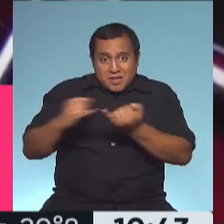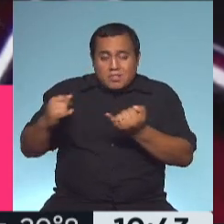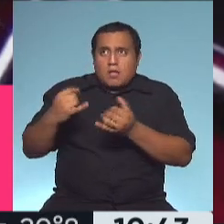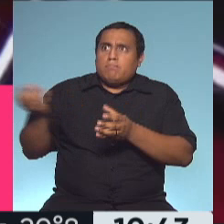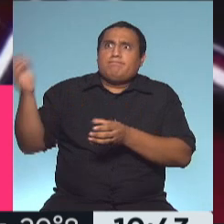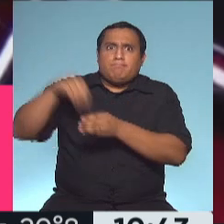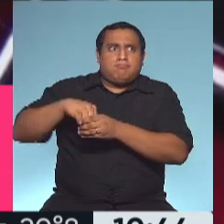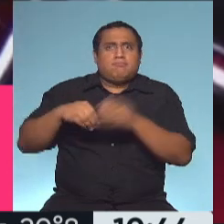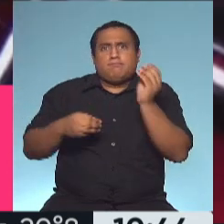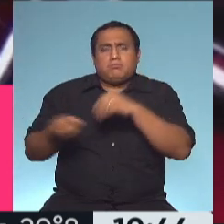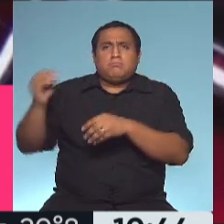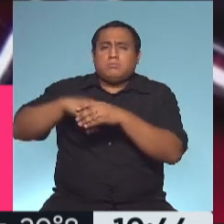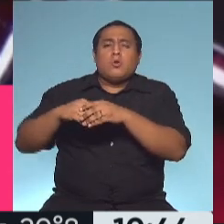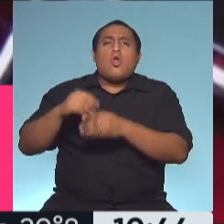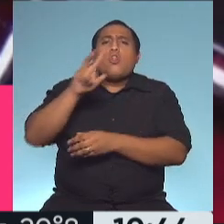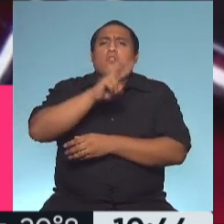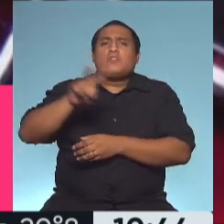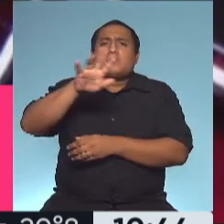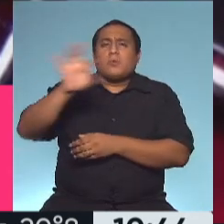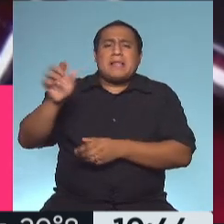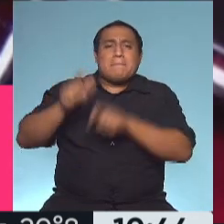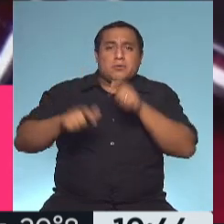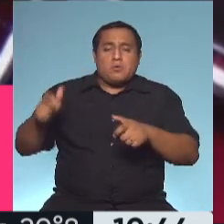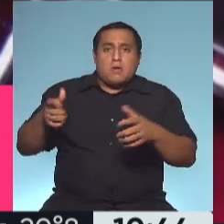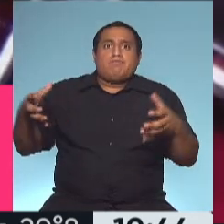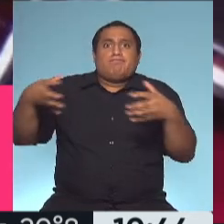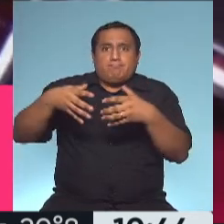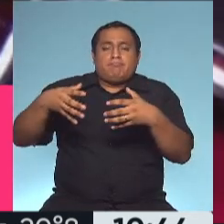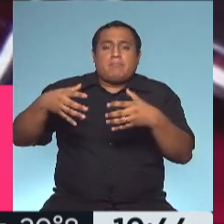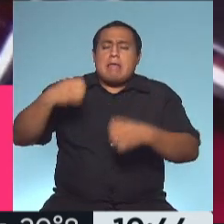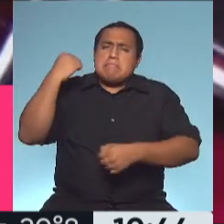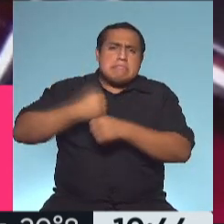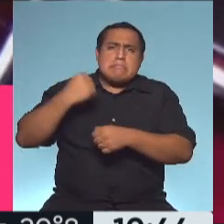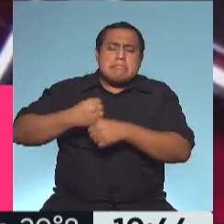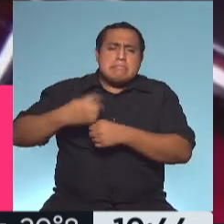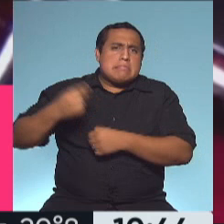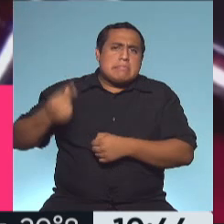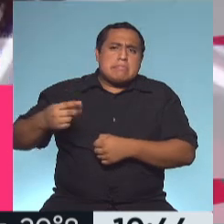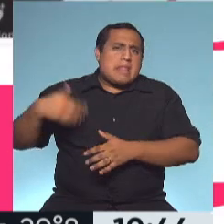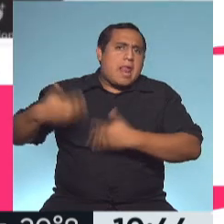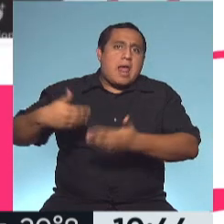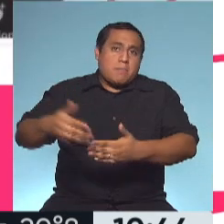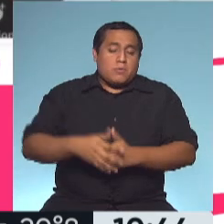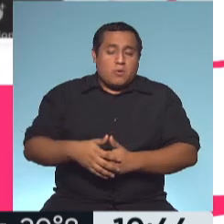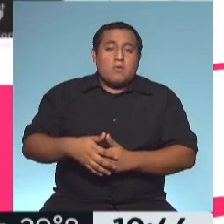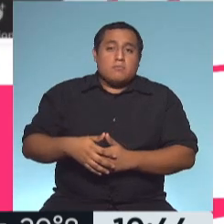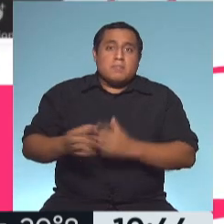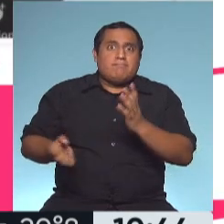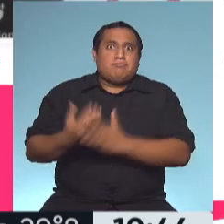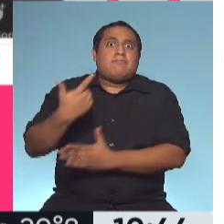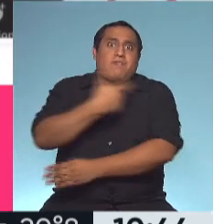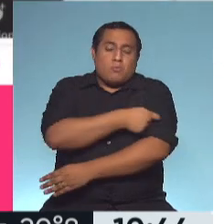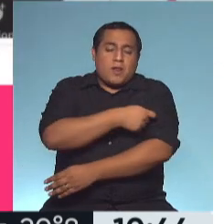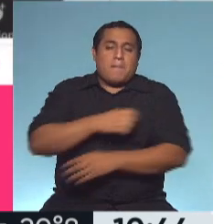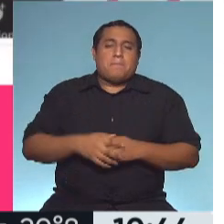sumaron 250 personas para trabajar a toda velocidad en esa vacuna, para que nos hagamos una